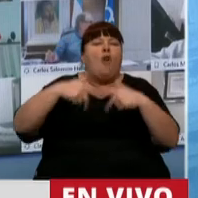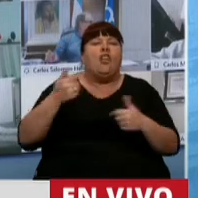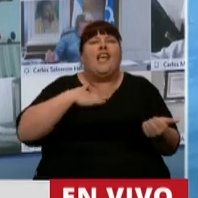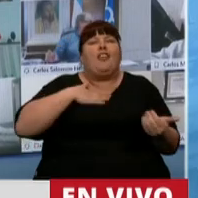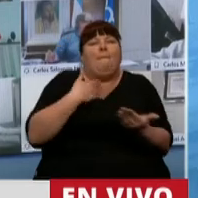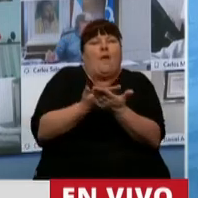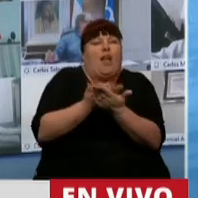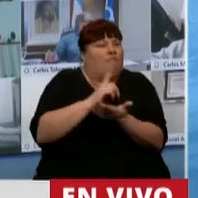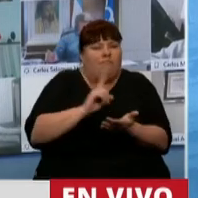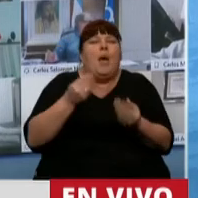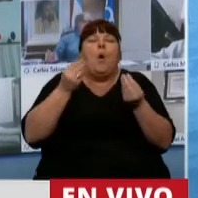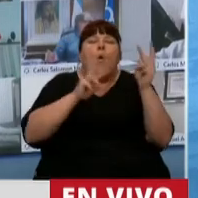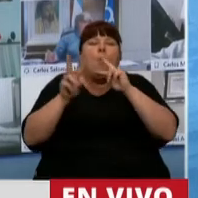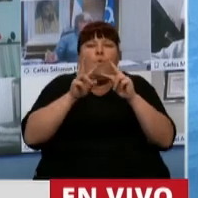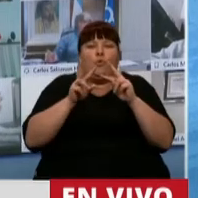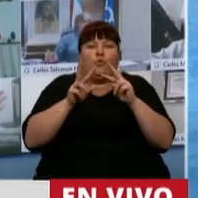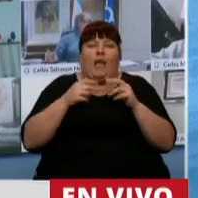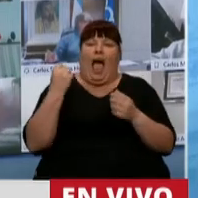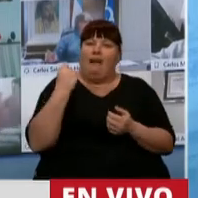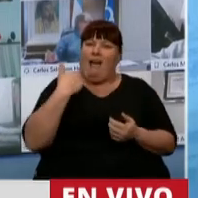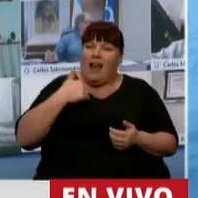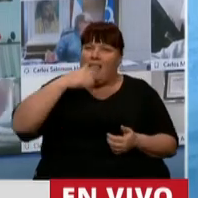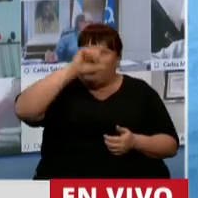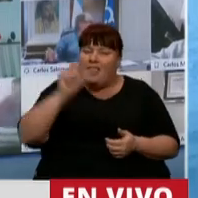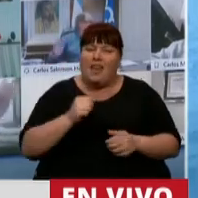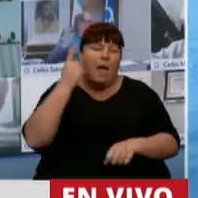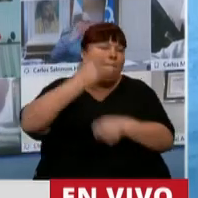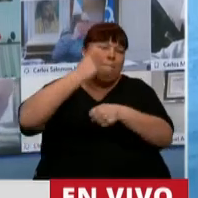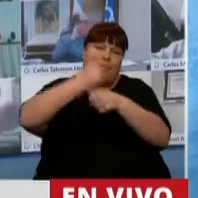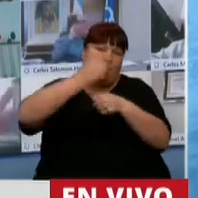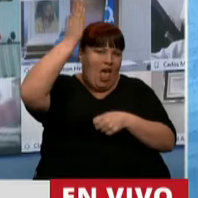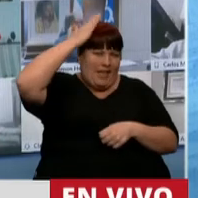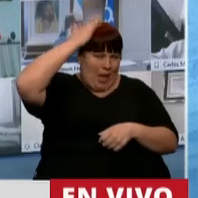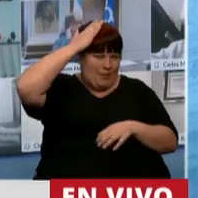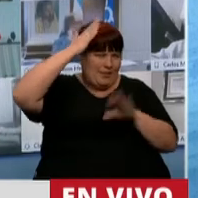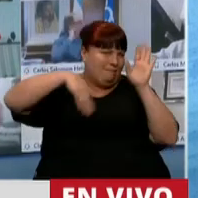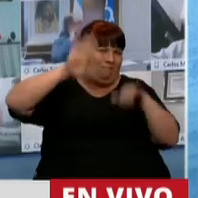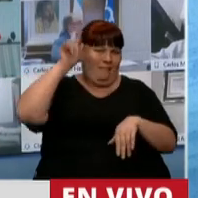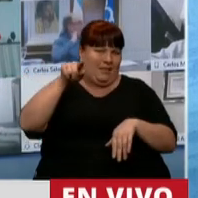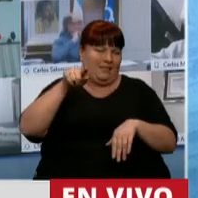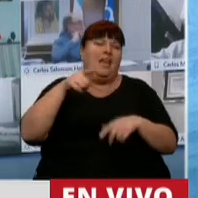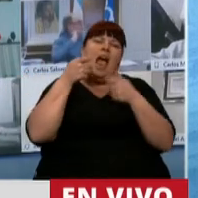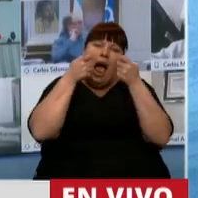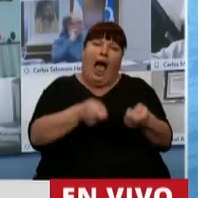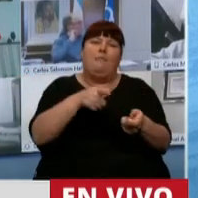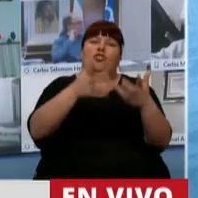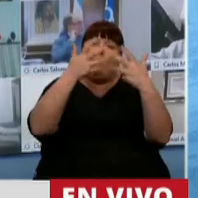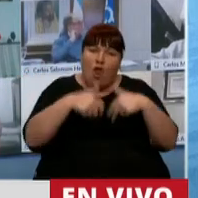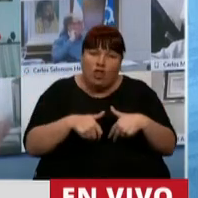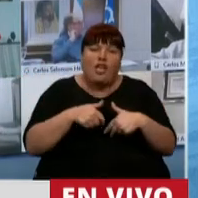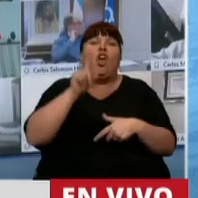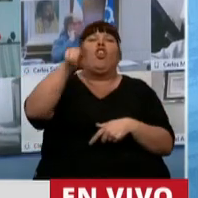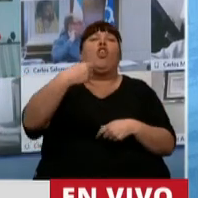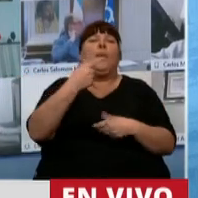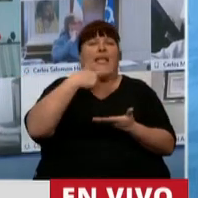personales para poner a la patria por sobre cualquier otro interés y apoyar este proyecto que vino